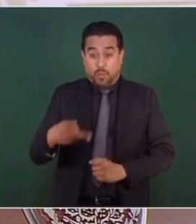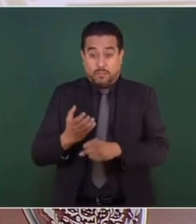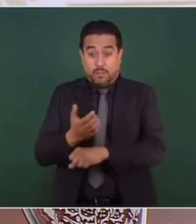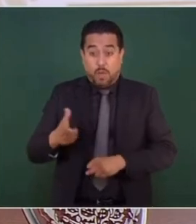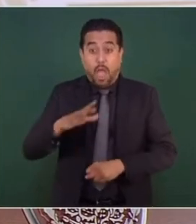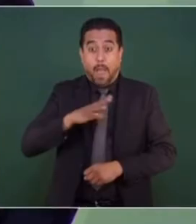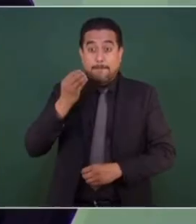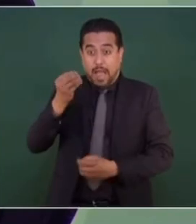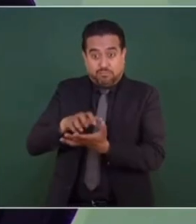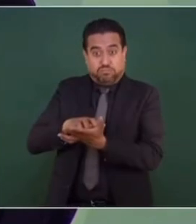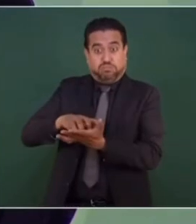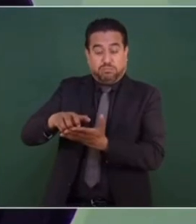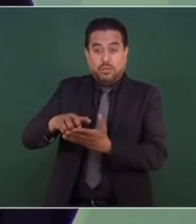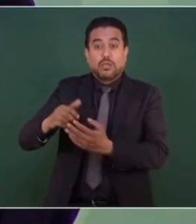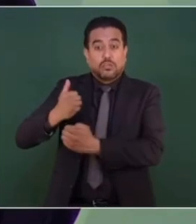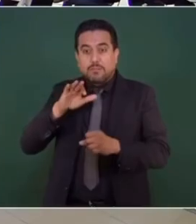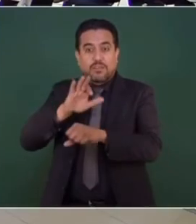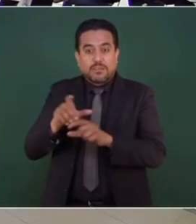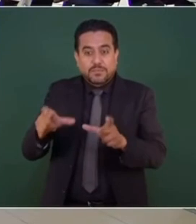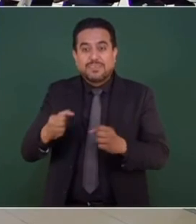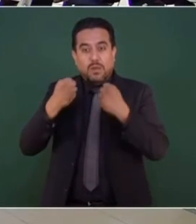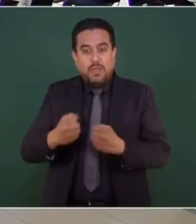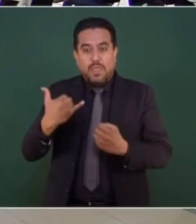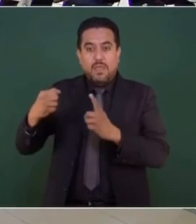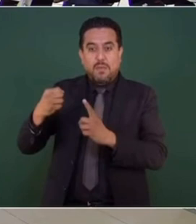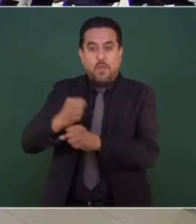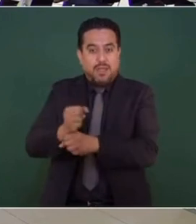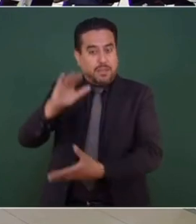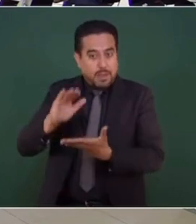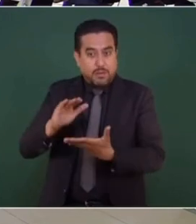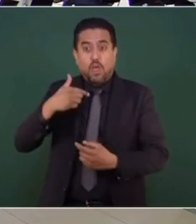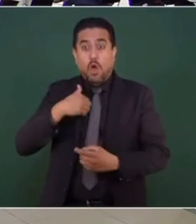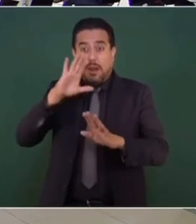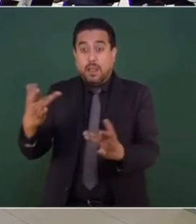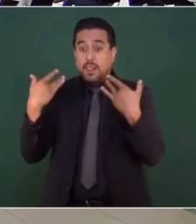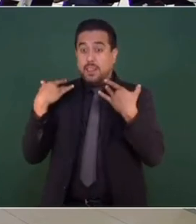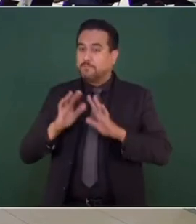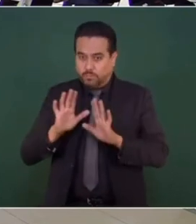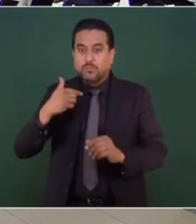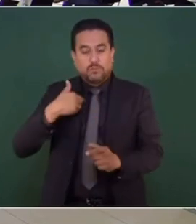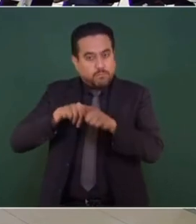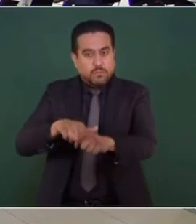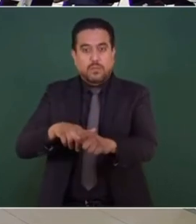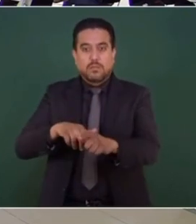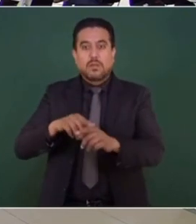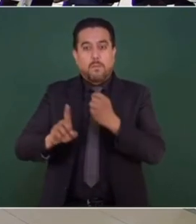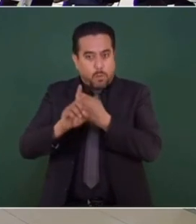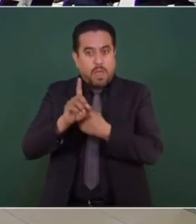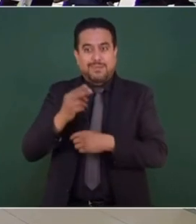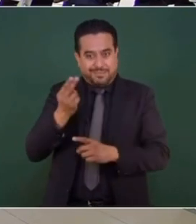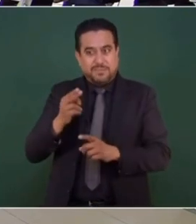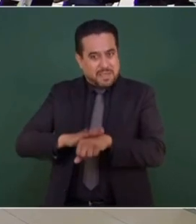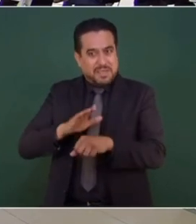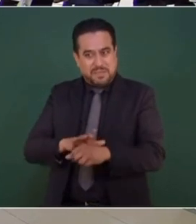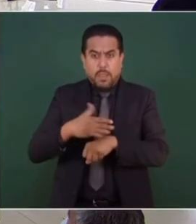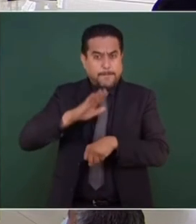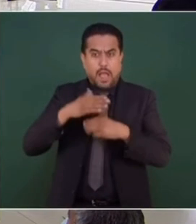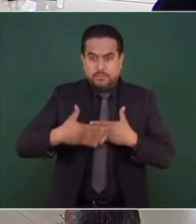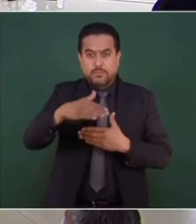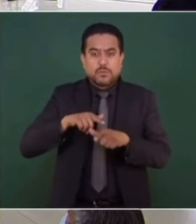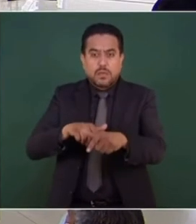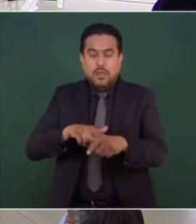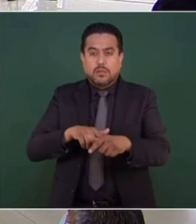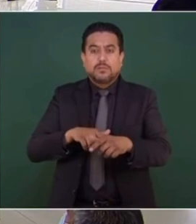tanto de la Guardia Nacional como del Ejército. No nos hemos quedado con los brazos cruzados ni le hemos dado la espalda al problema. Lo estamos enfrentando.